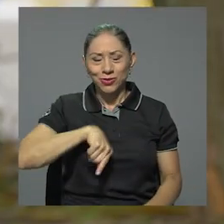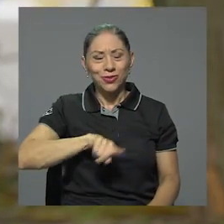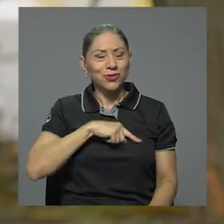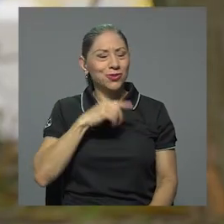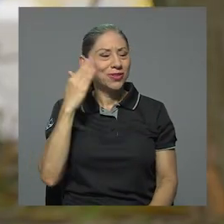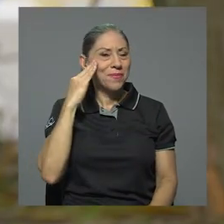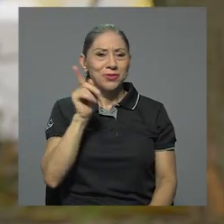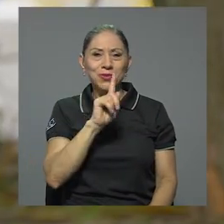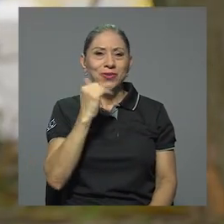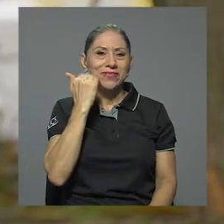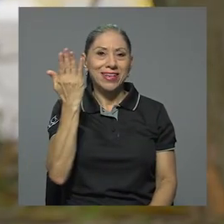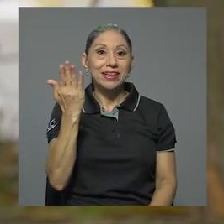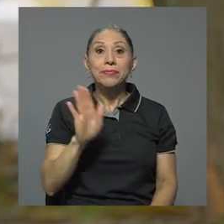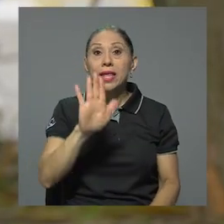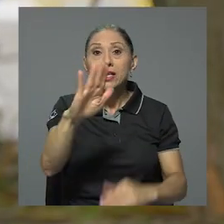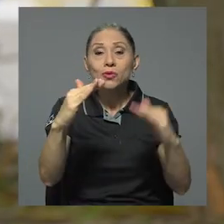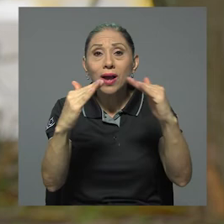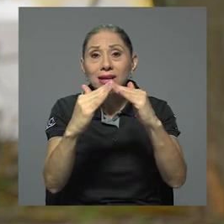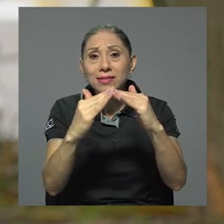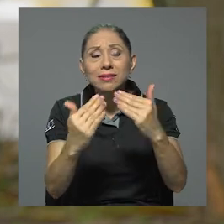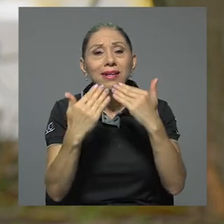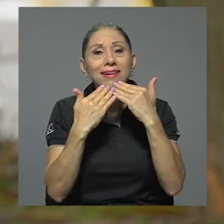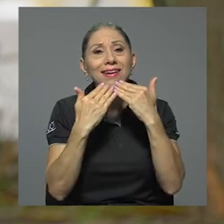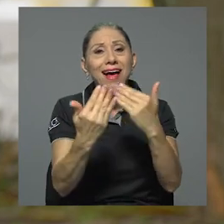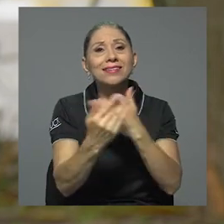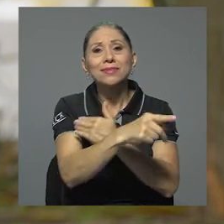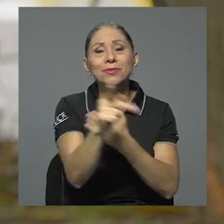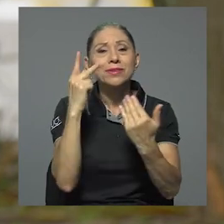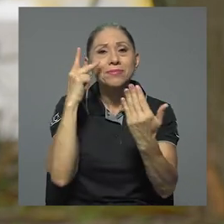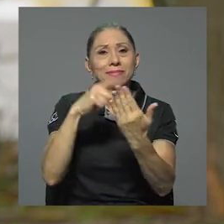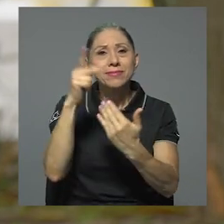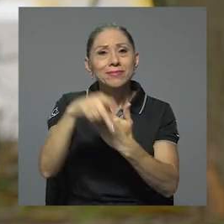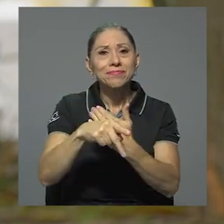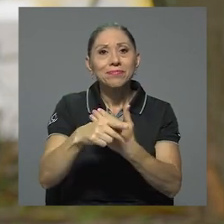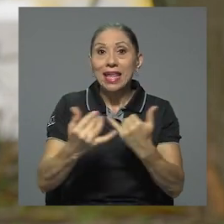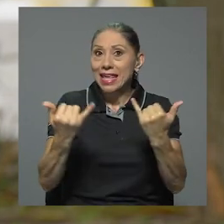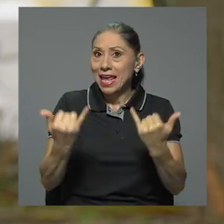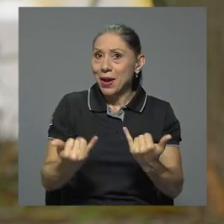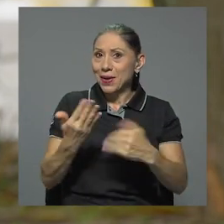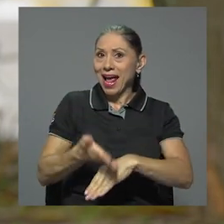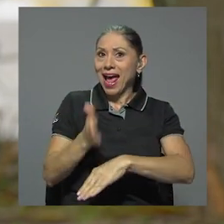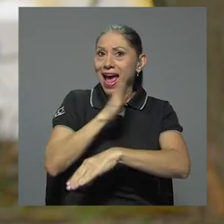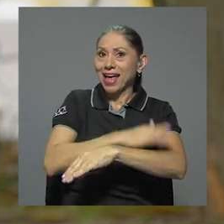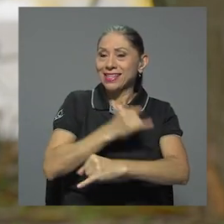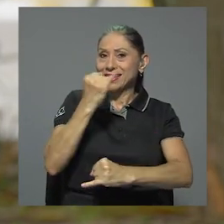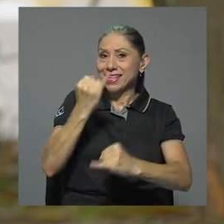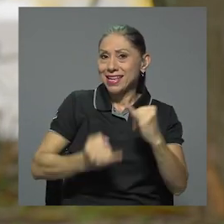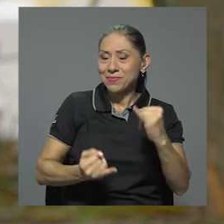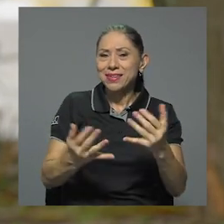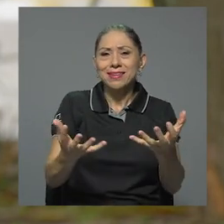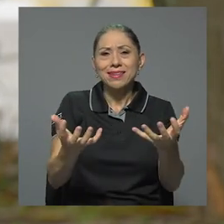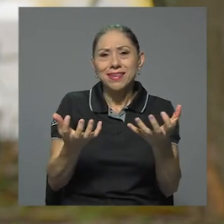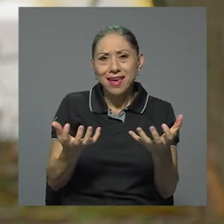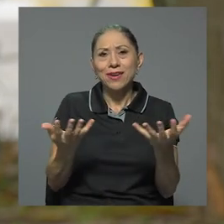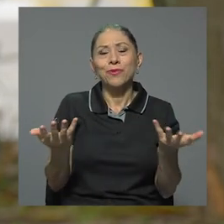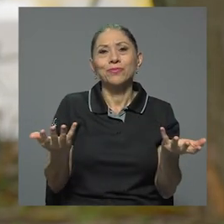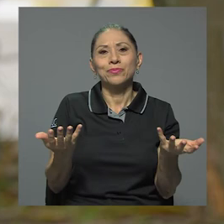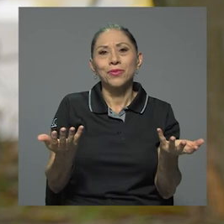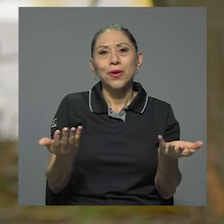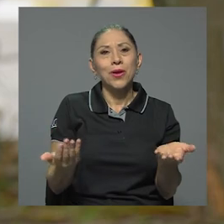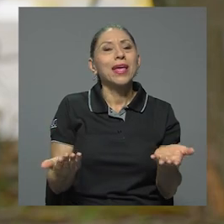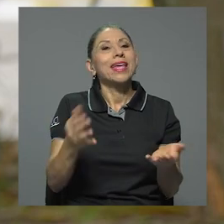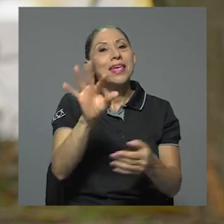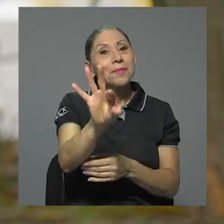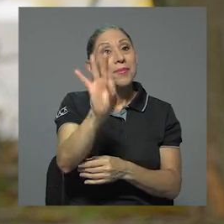Muy bien, allá en su casa, muchísimas gracias por habernos acompañado y en esta ocasión, antes de irme, quiero nuevamente, pues sí,